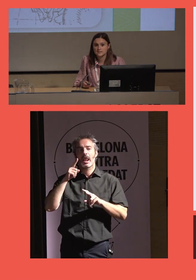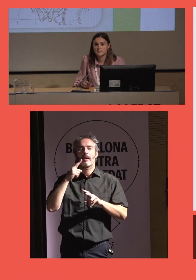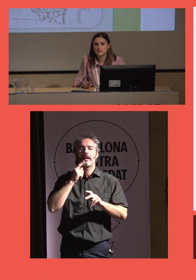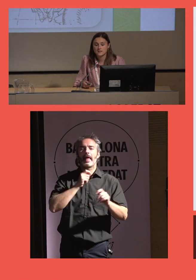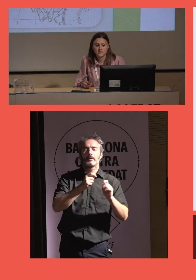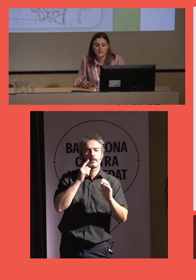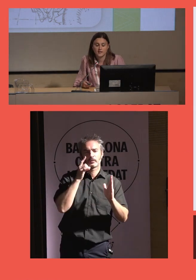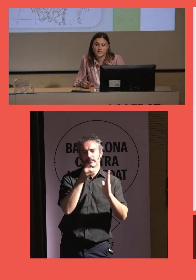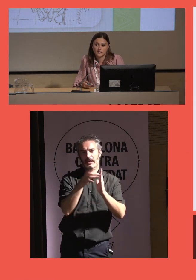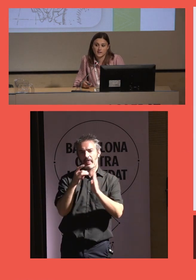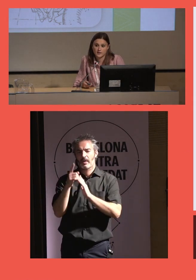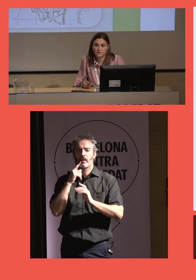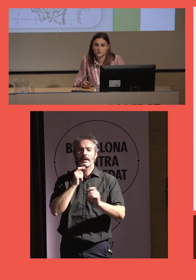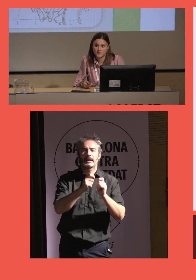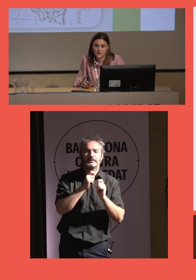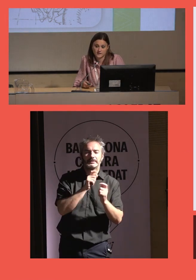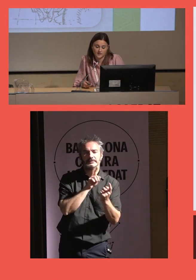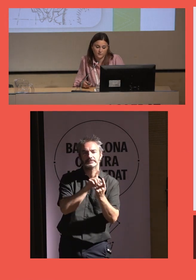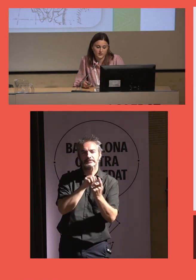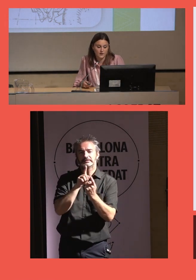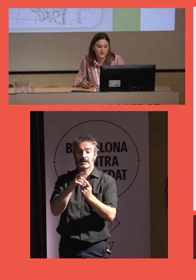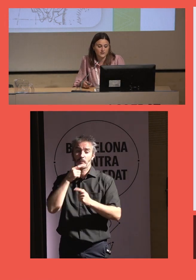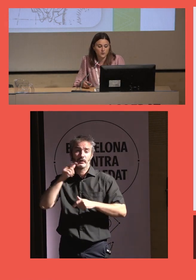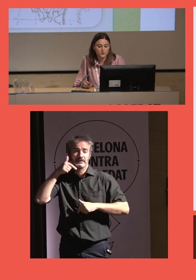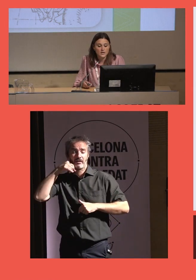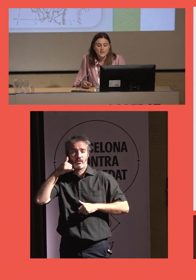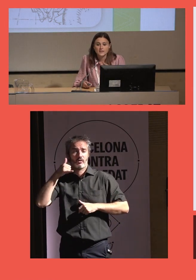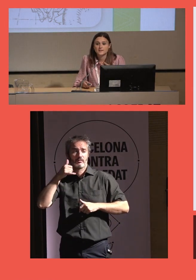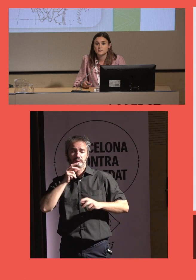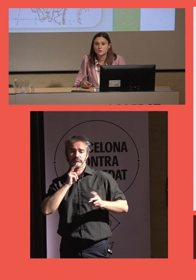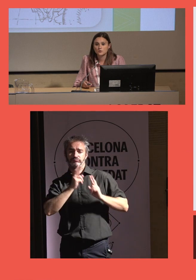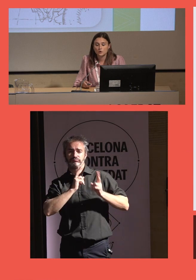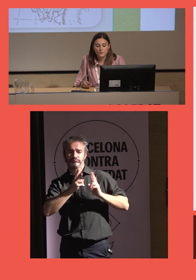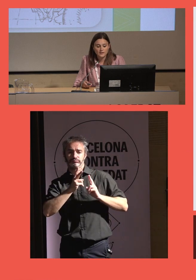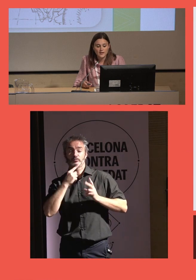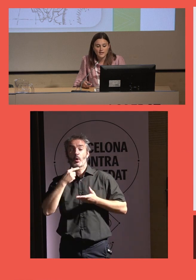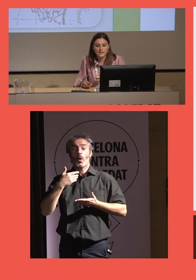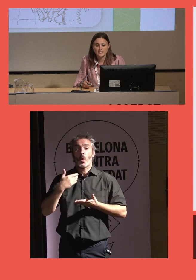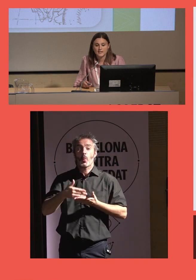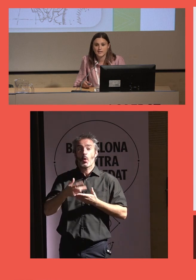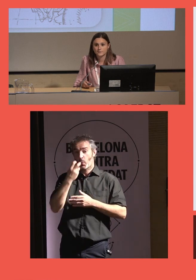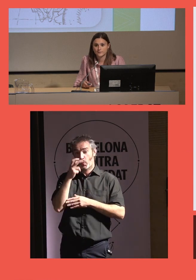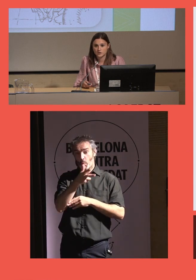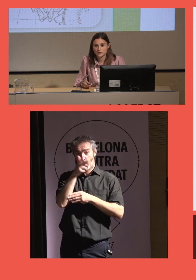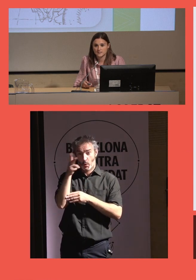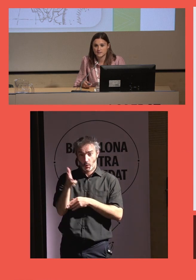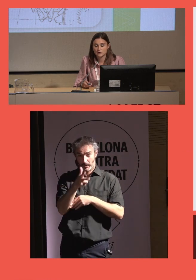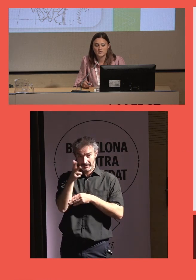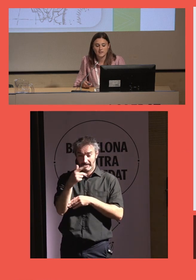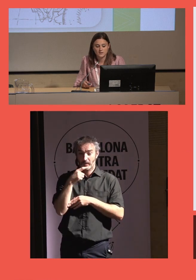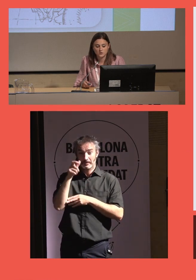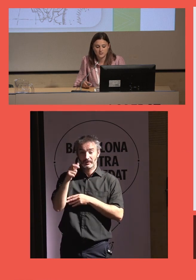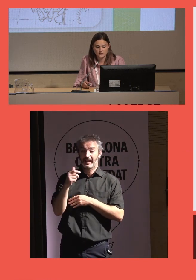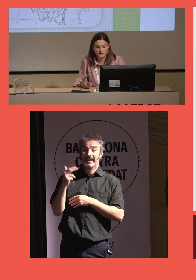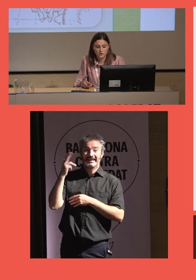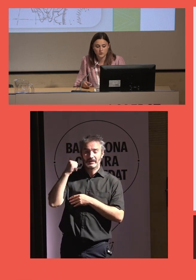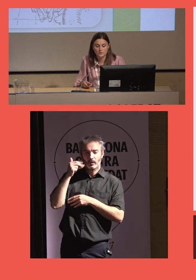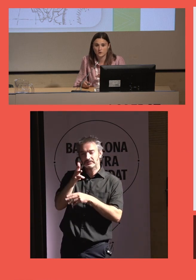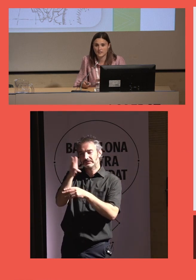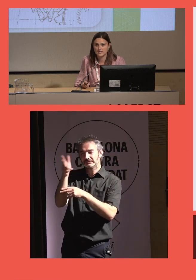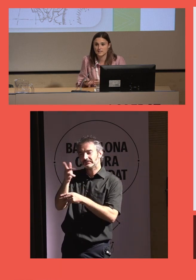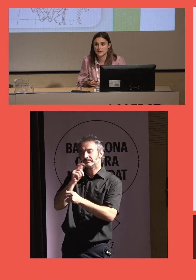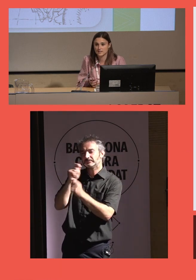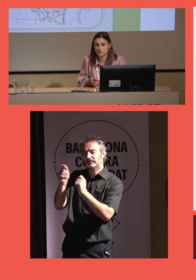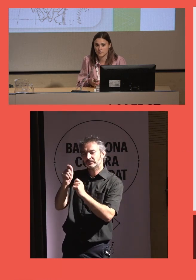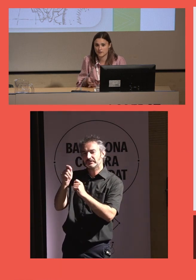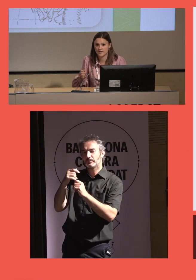de las entrevistas que hacíamos telefónicamente y a través de un documental en el que personas de Teruel daban su testimonio